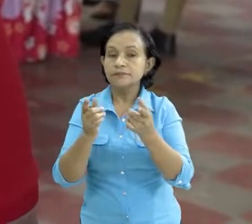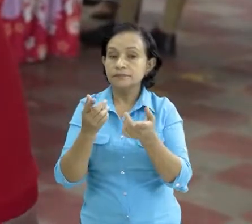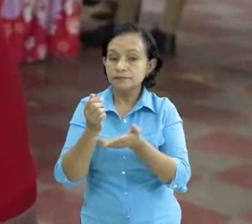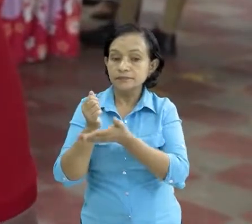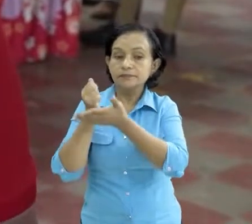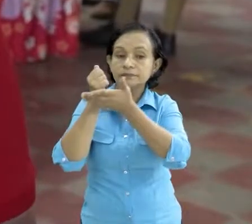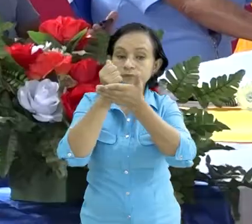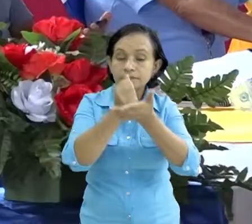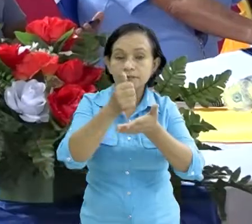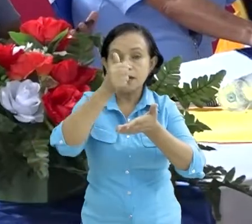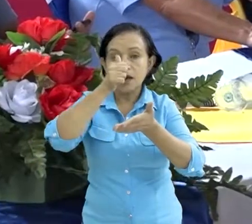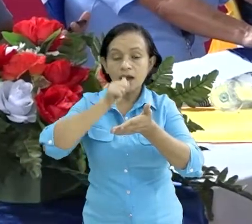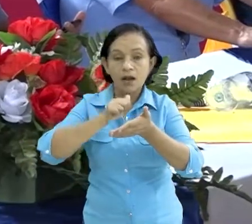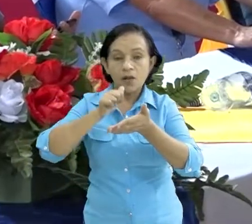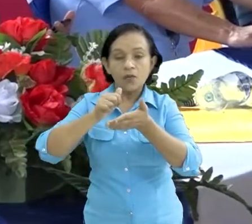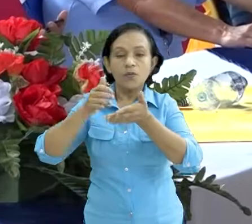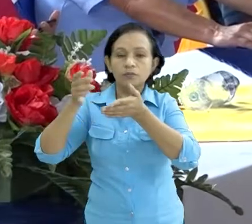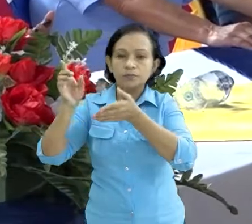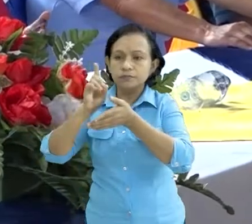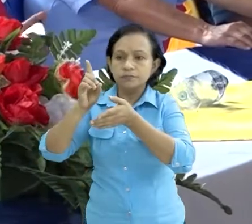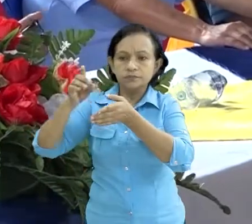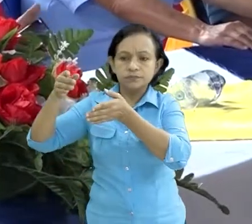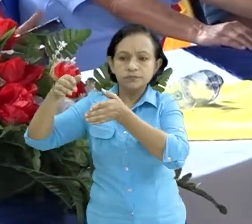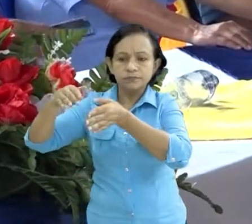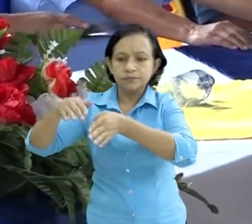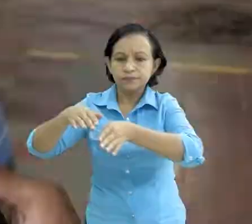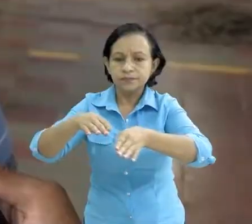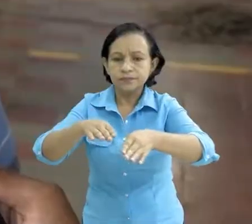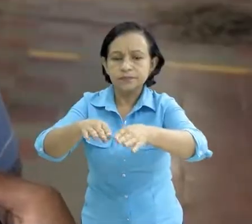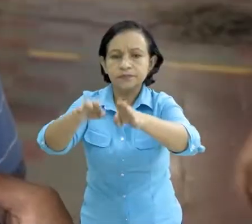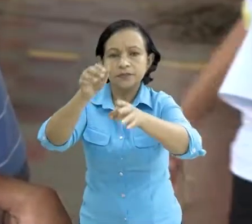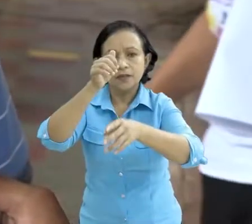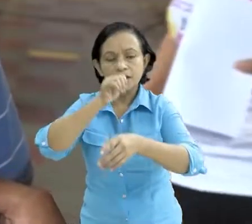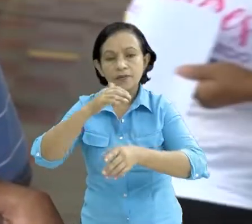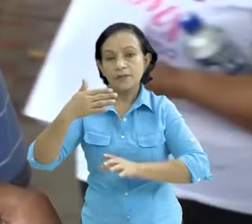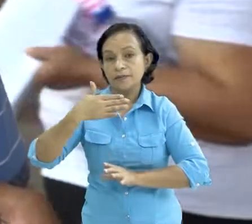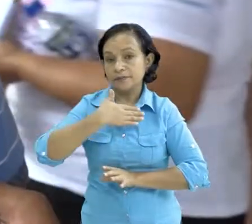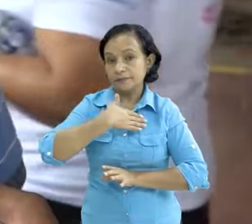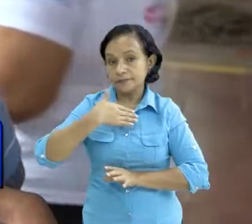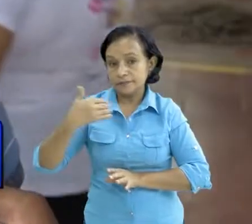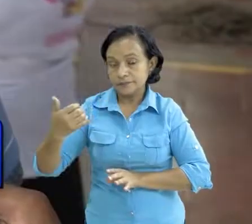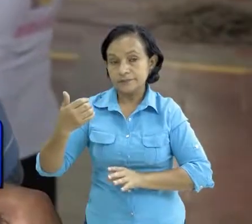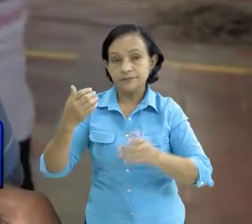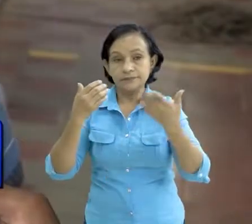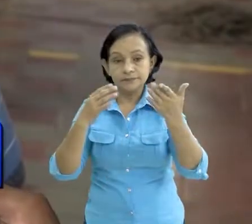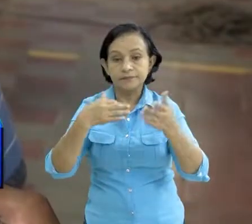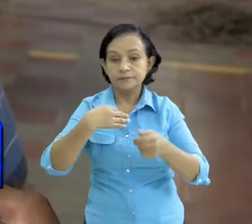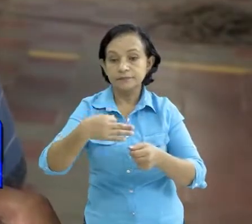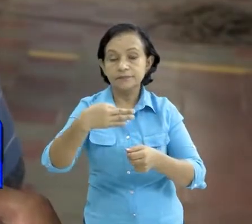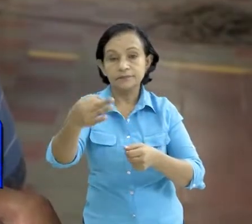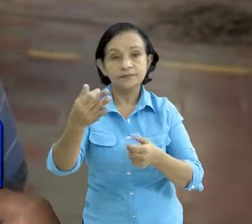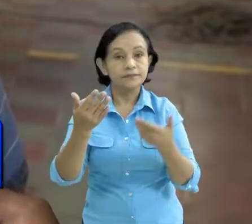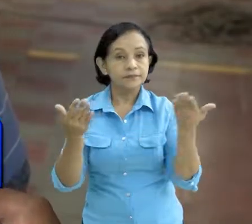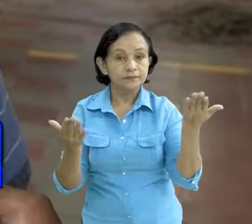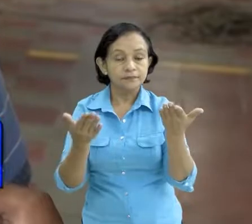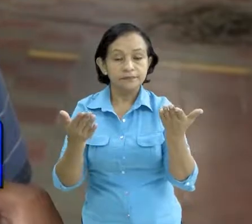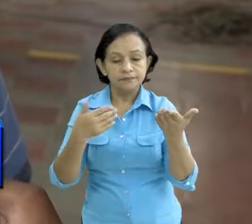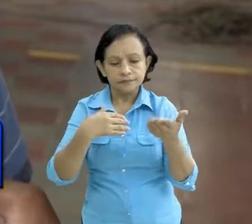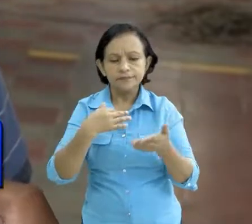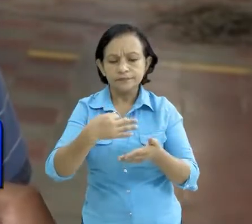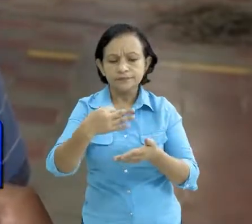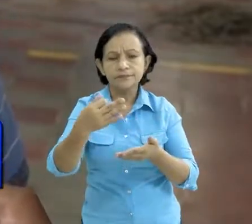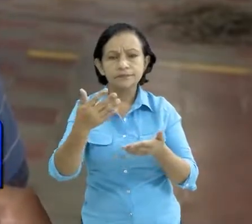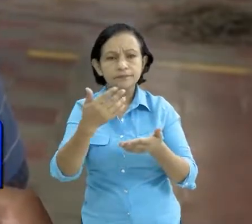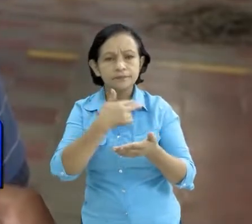de que el agua tenga una mayor fluidez vamos a mejorar las condiciones en un futuro muy muy